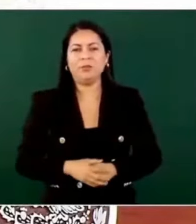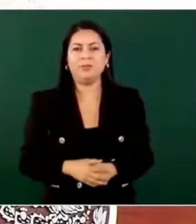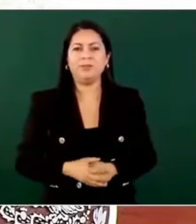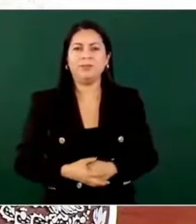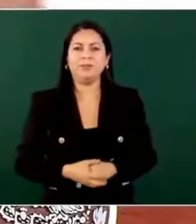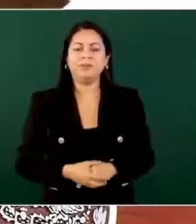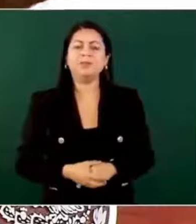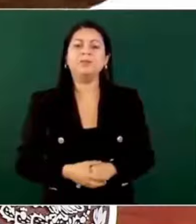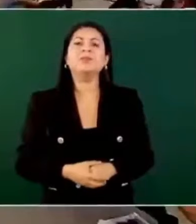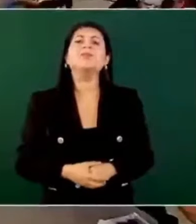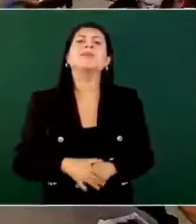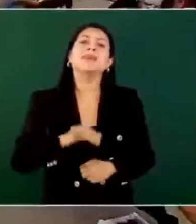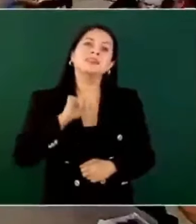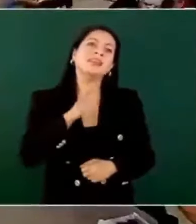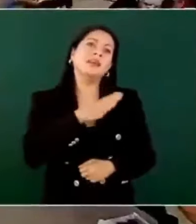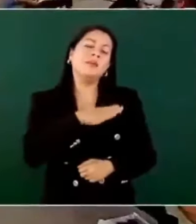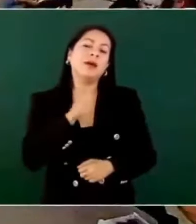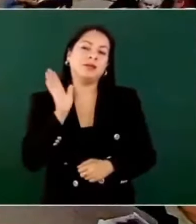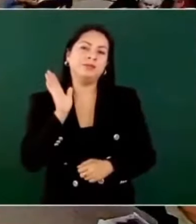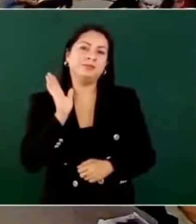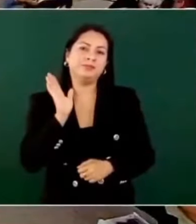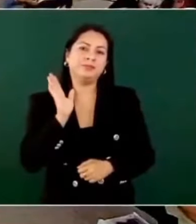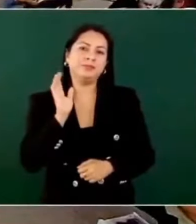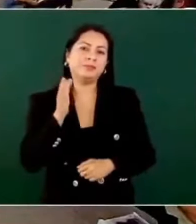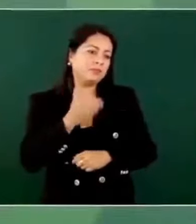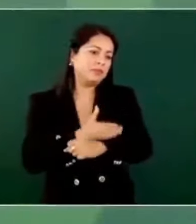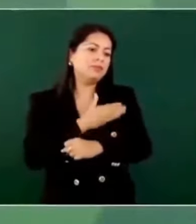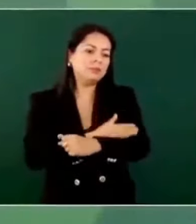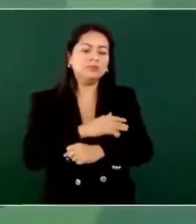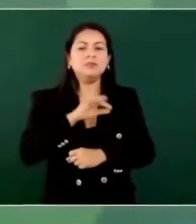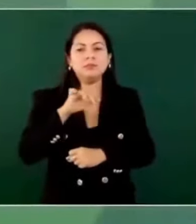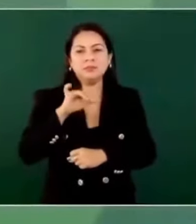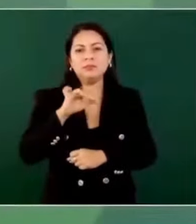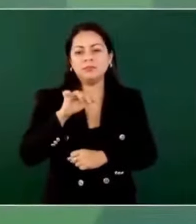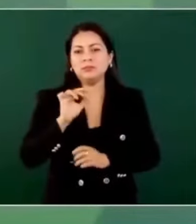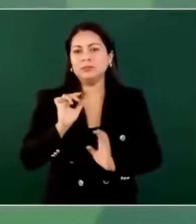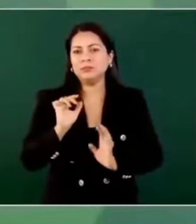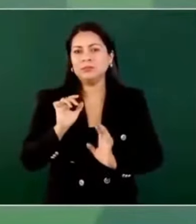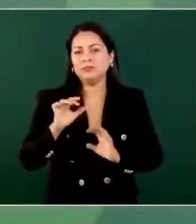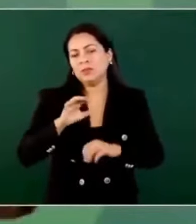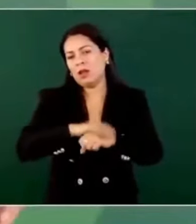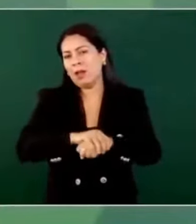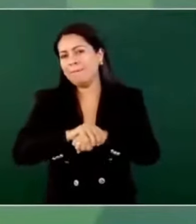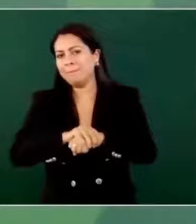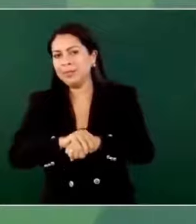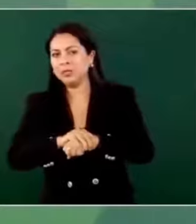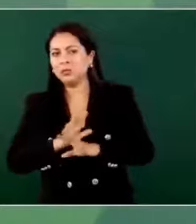Sí, qué bueno, ¿no?, somos compañeros, somos amigos,